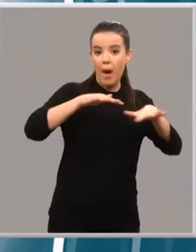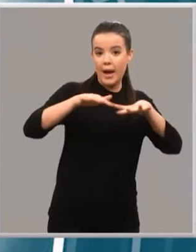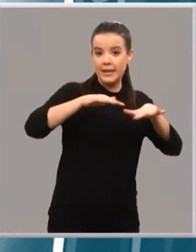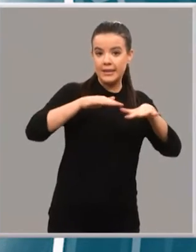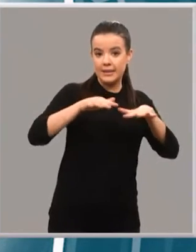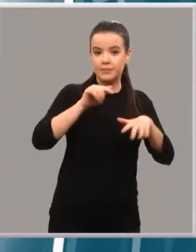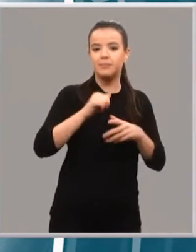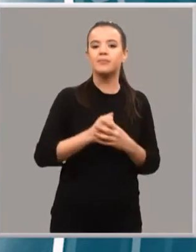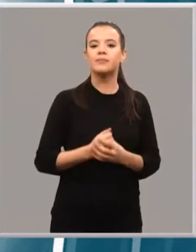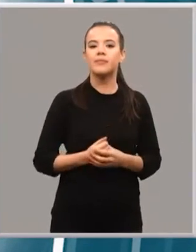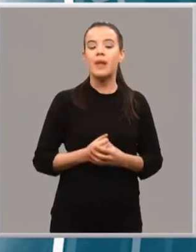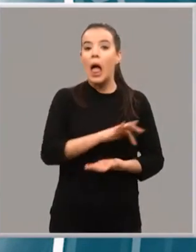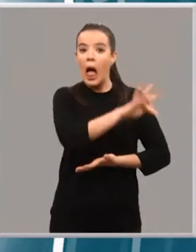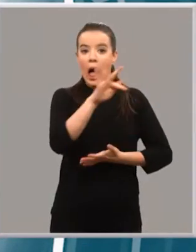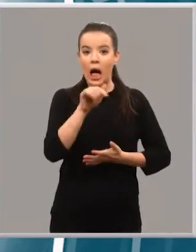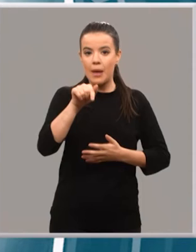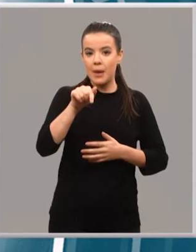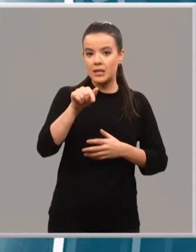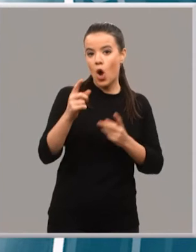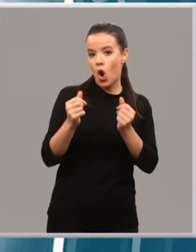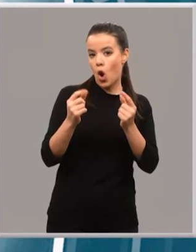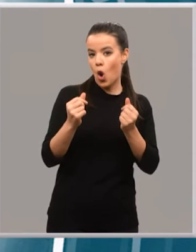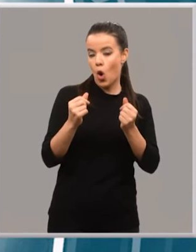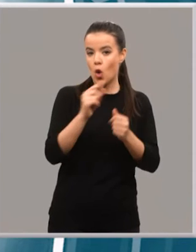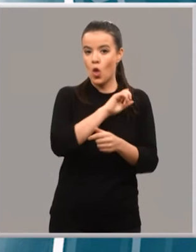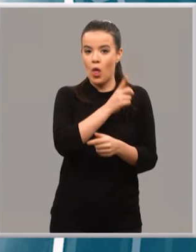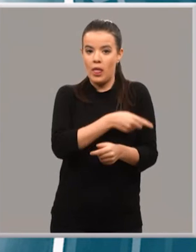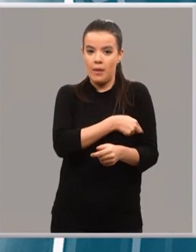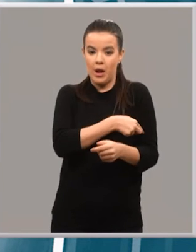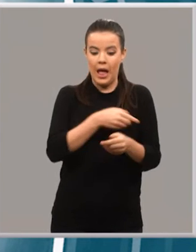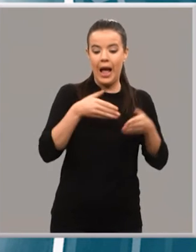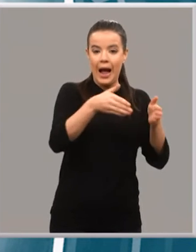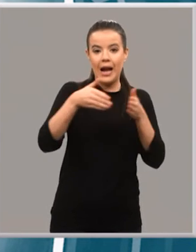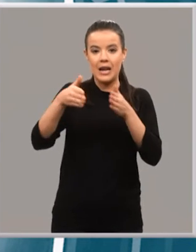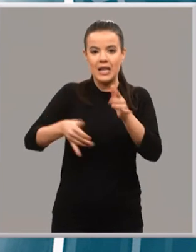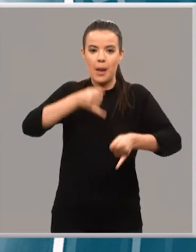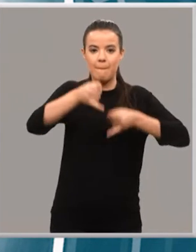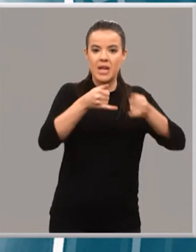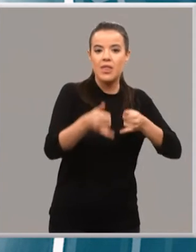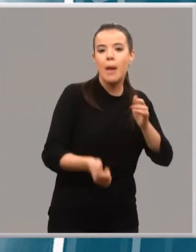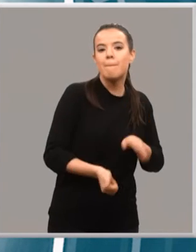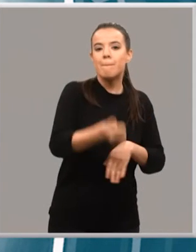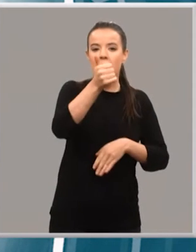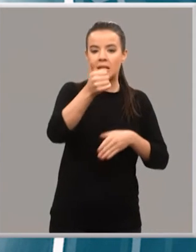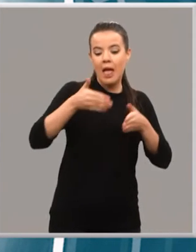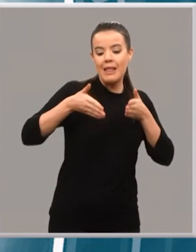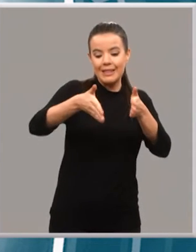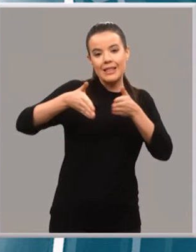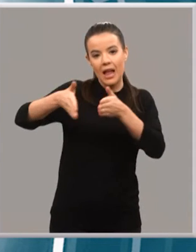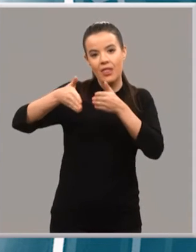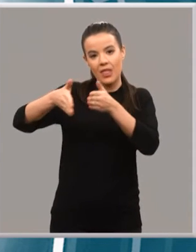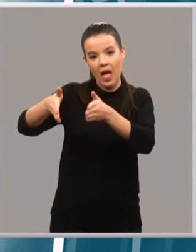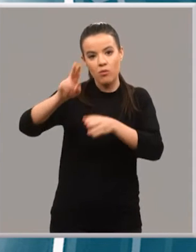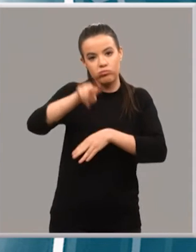norias. Además, Logroño Deporte ampliará la red de carriles bici y diseñará trazados seguros para todos